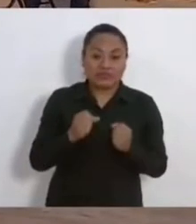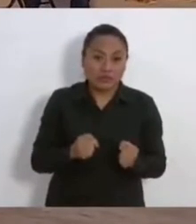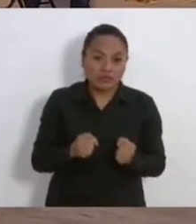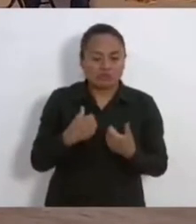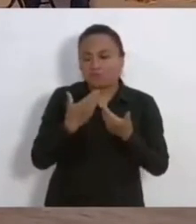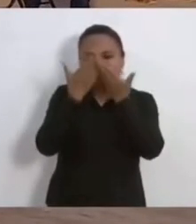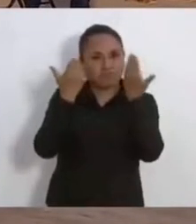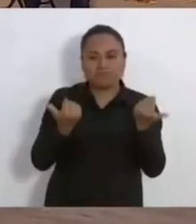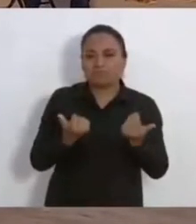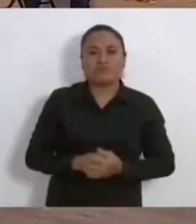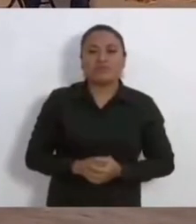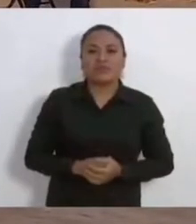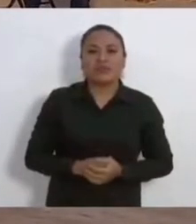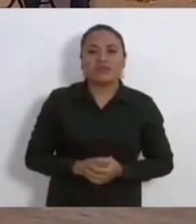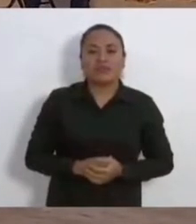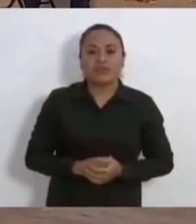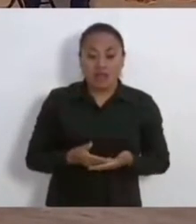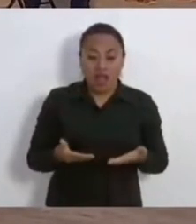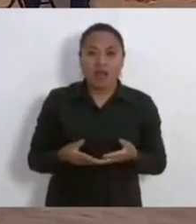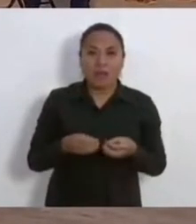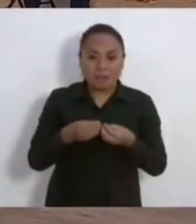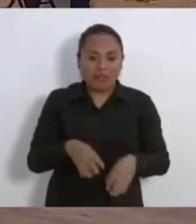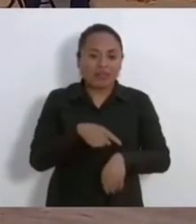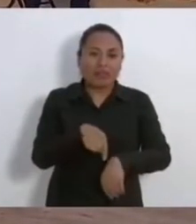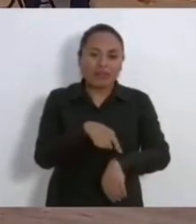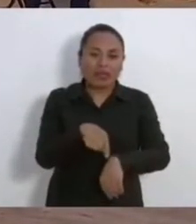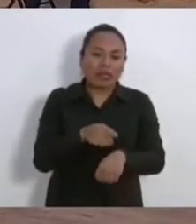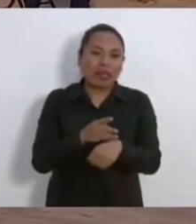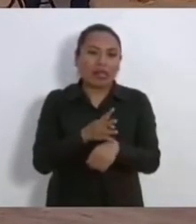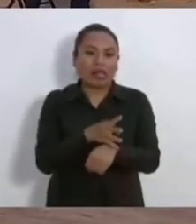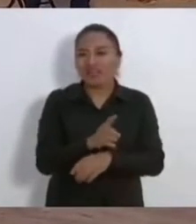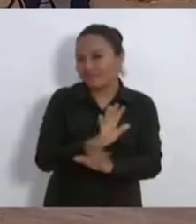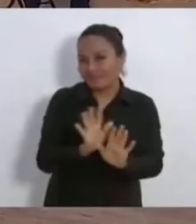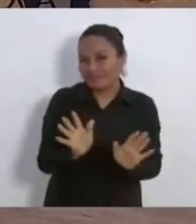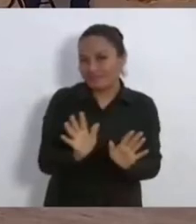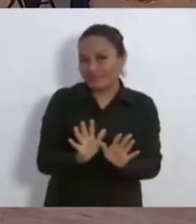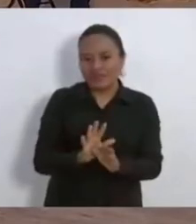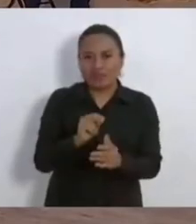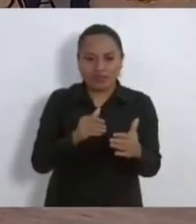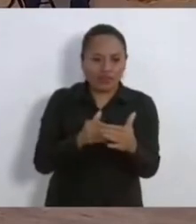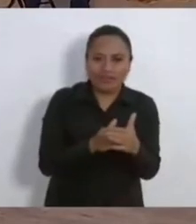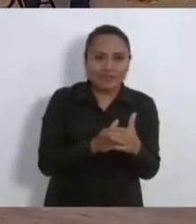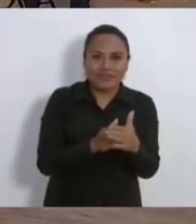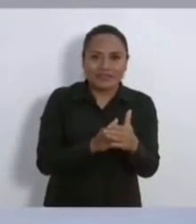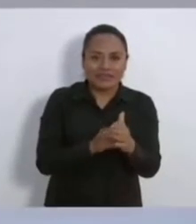está seguro entonces no hay que perder el tiempo hay que aprovechar ahora porque no hay límite